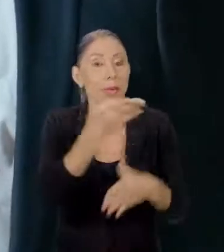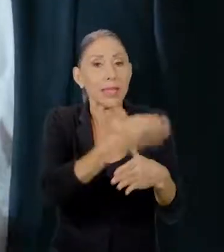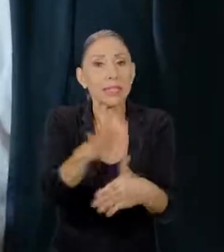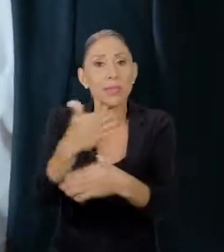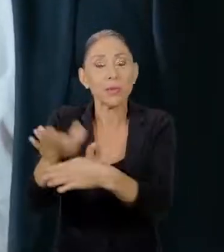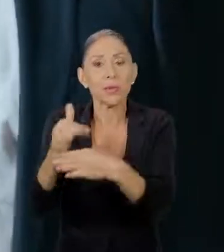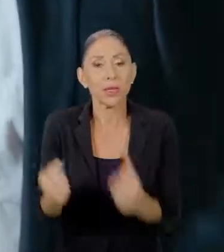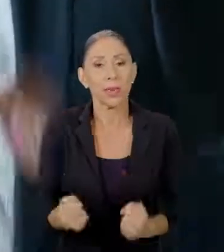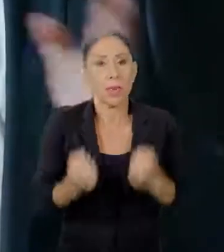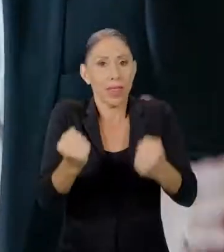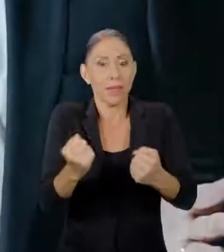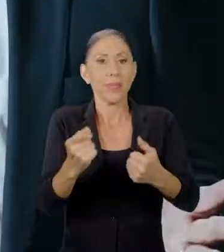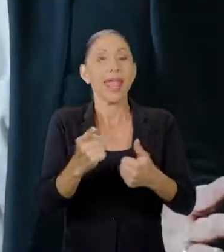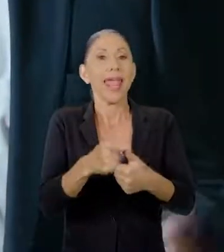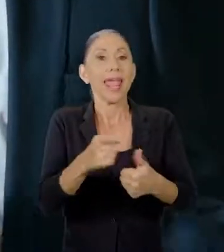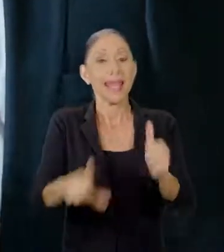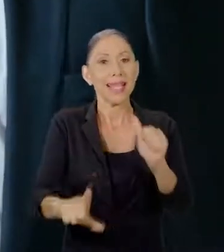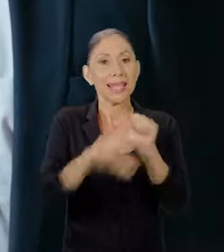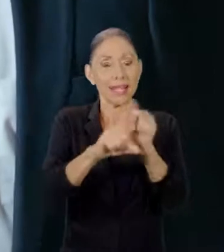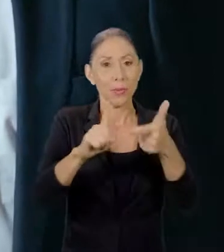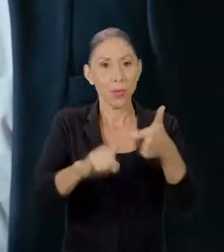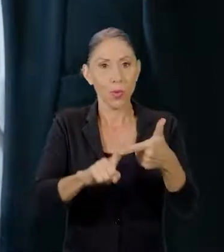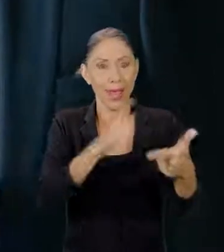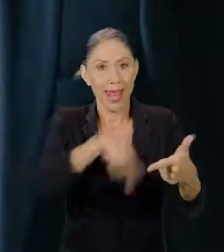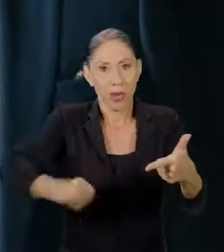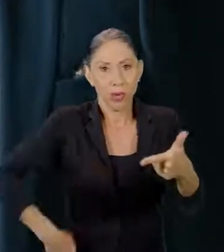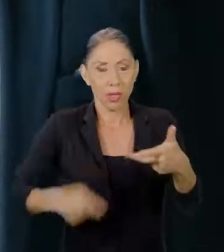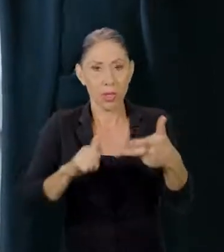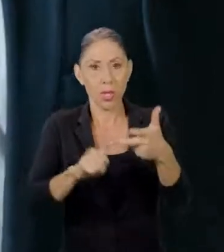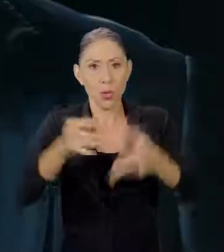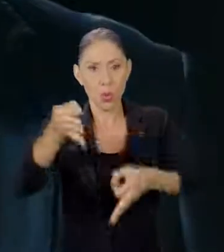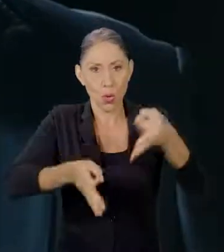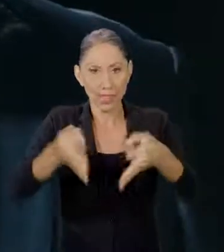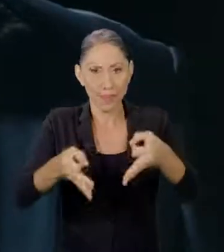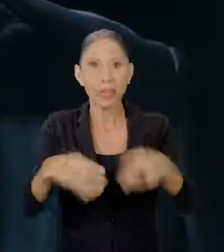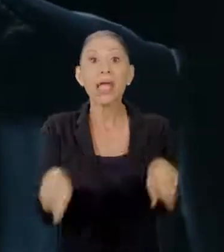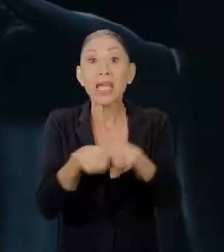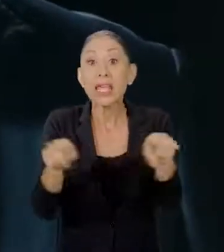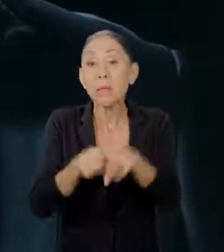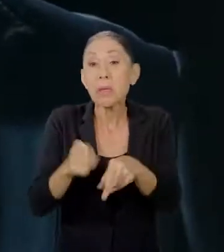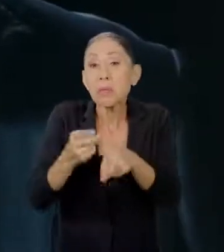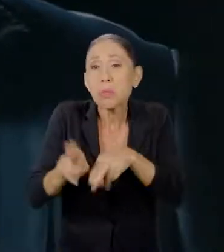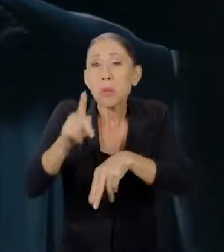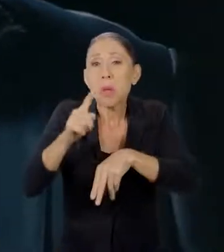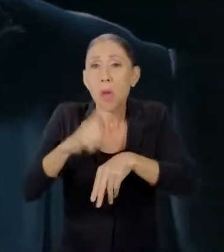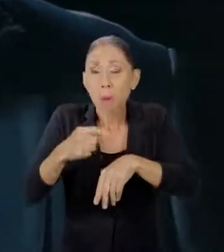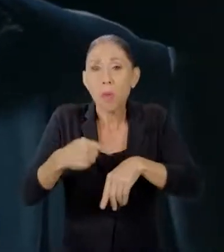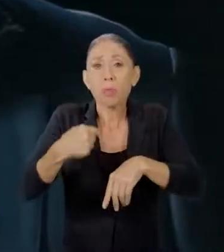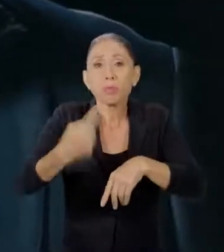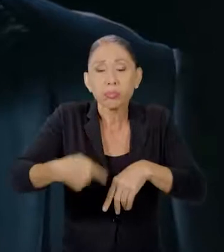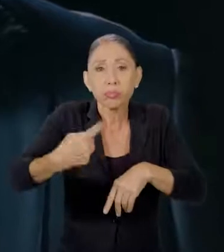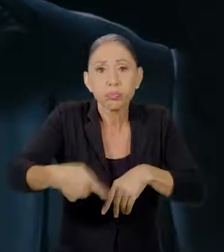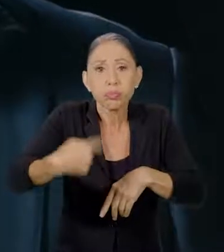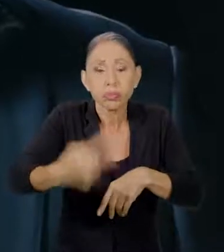distribución del poder en el legislativo, ejecutivo y judicial, así como por la elección temporal de estas